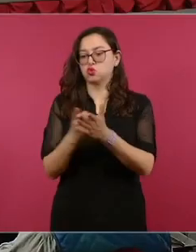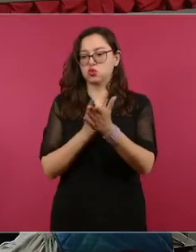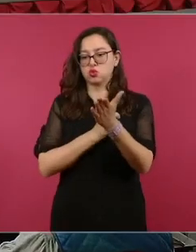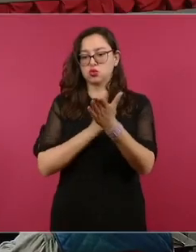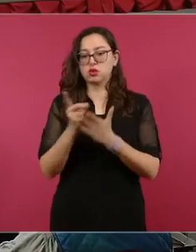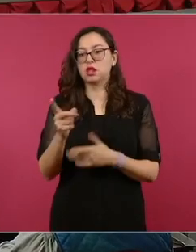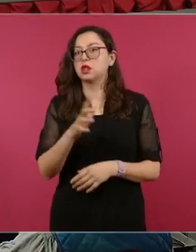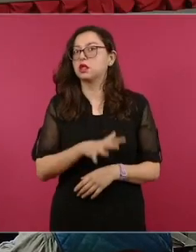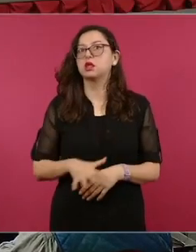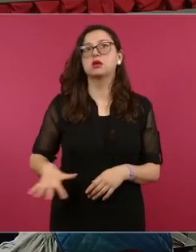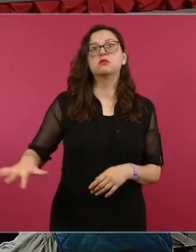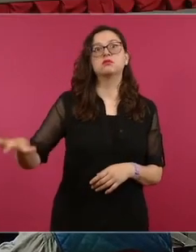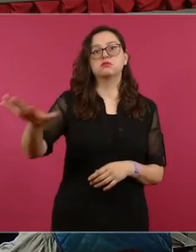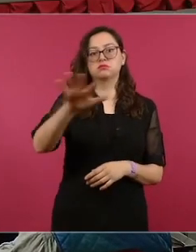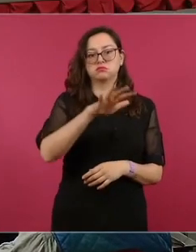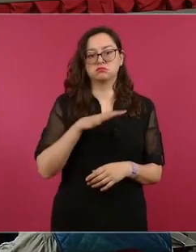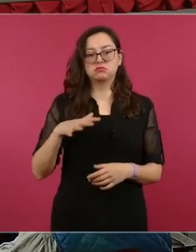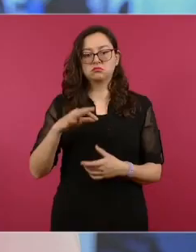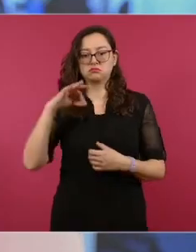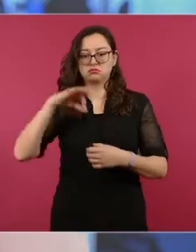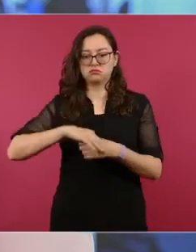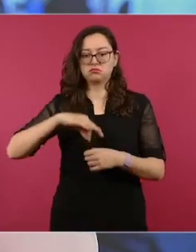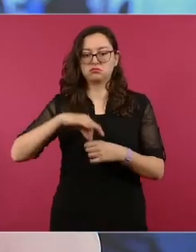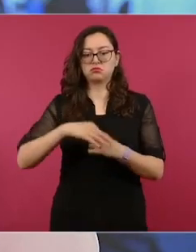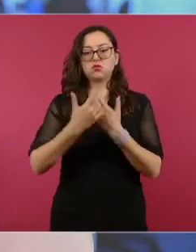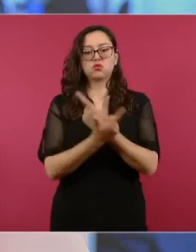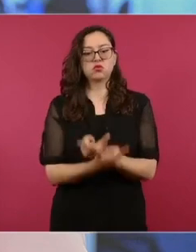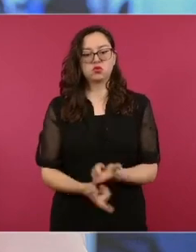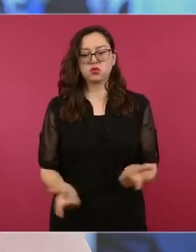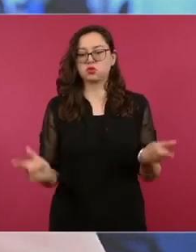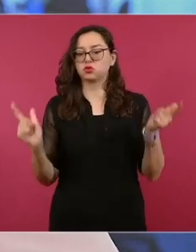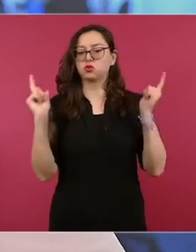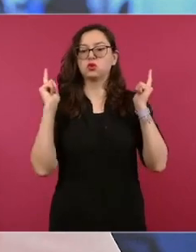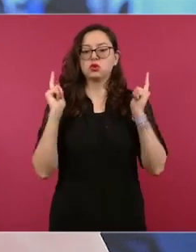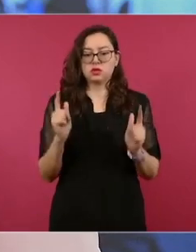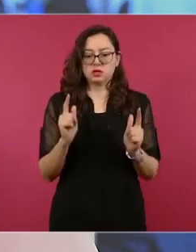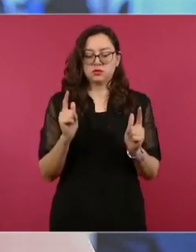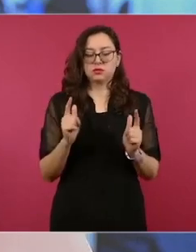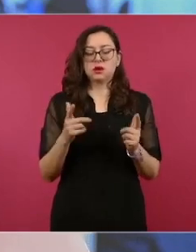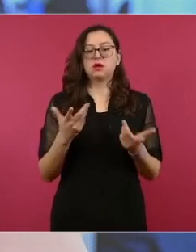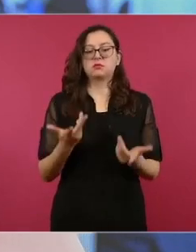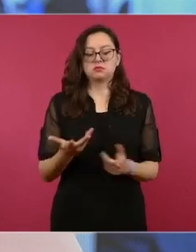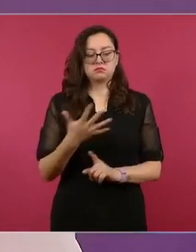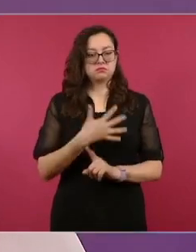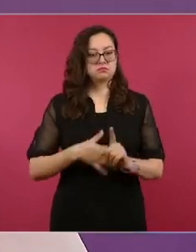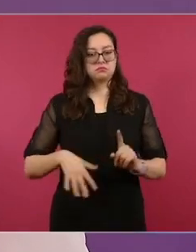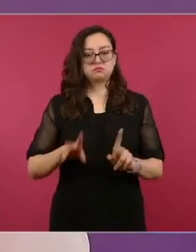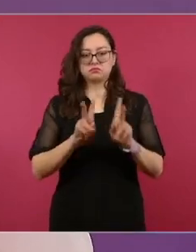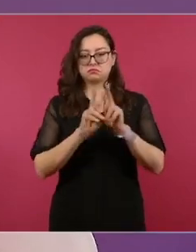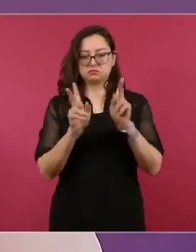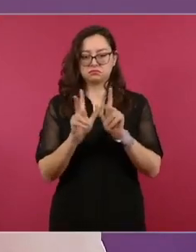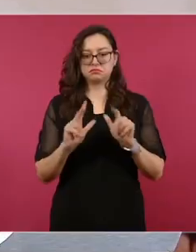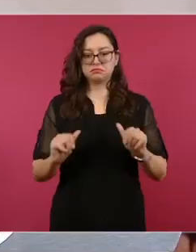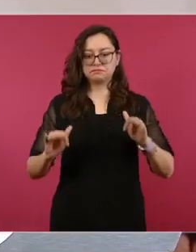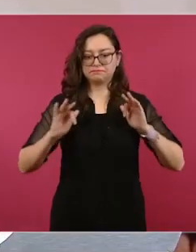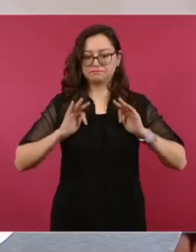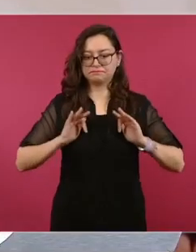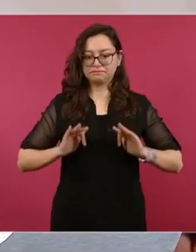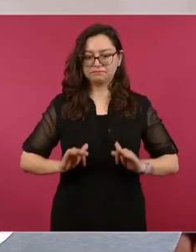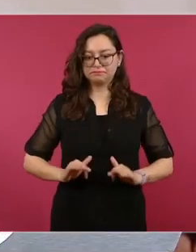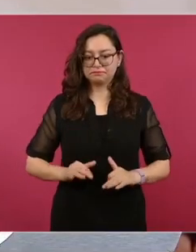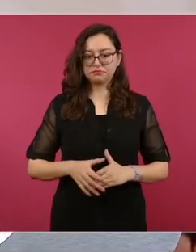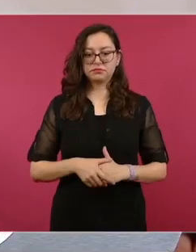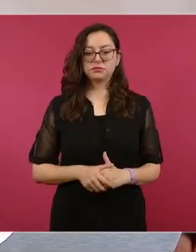la población de elegir libremente a sus autoridades en un ambiente de paz y tranquilidad.